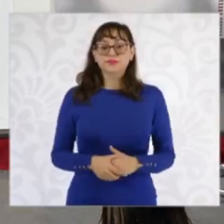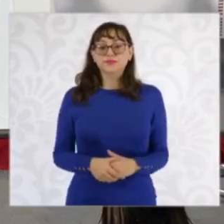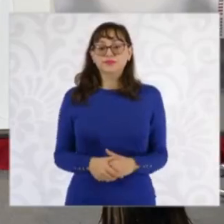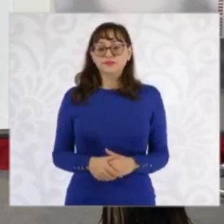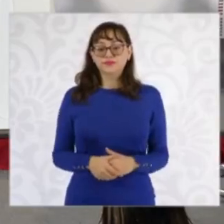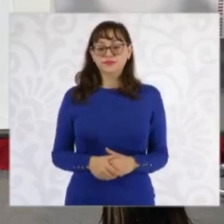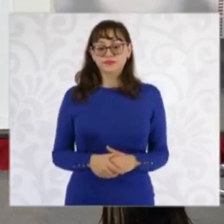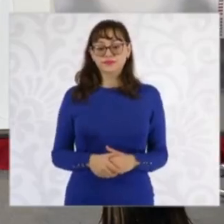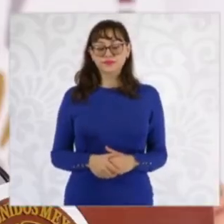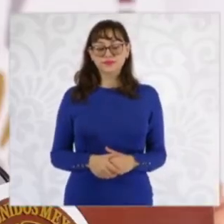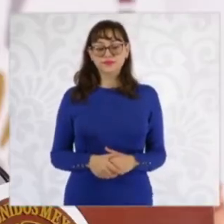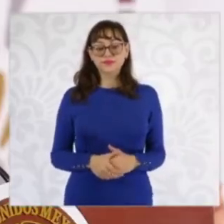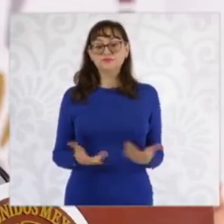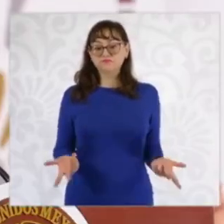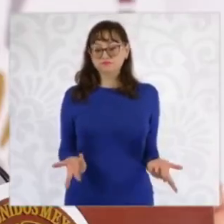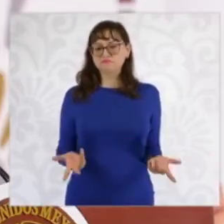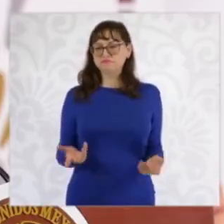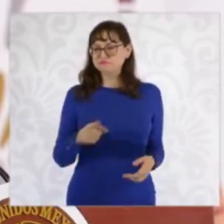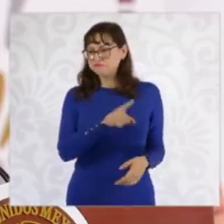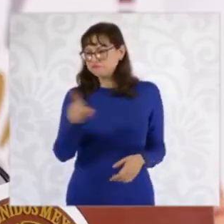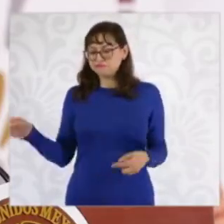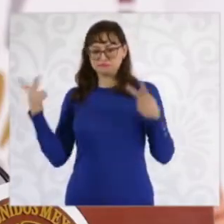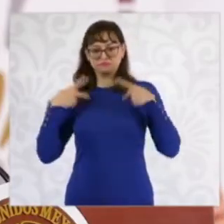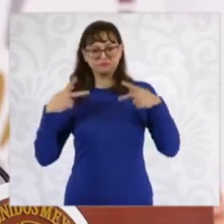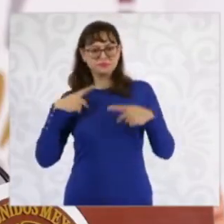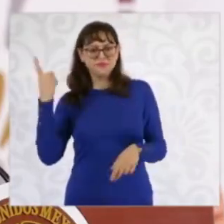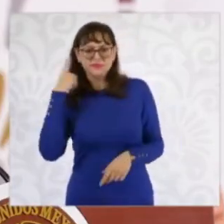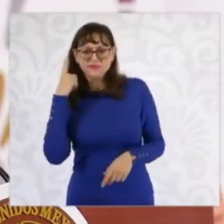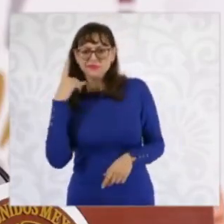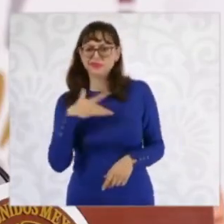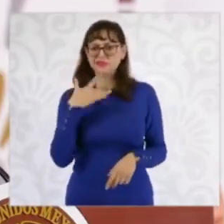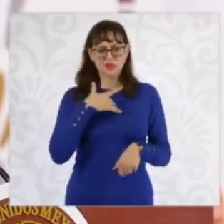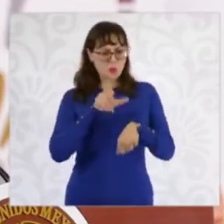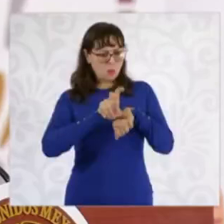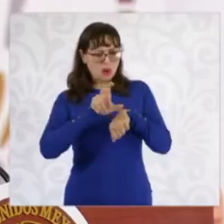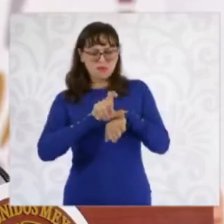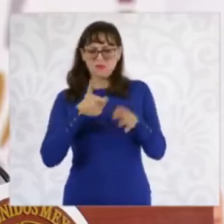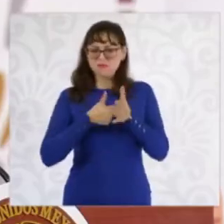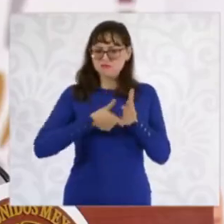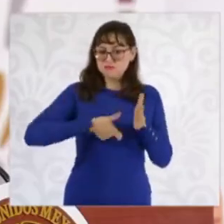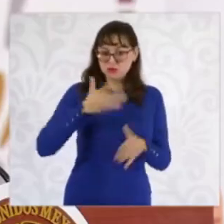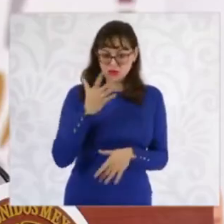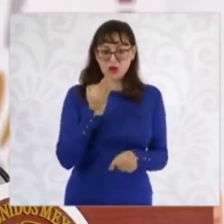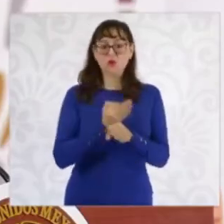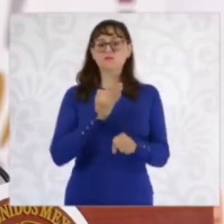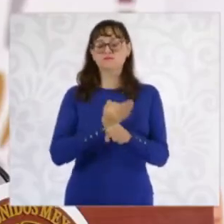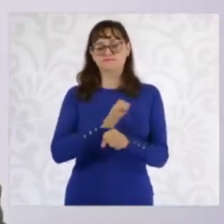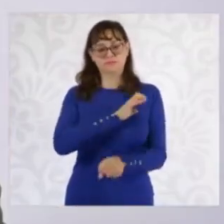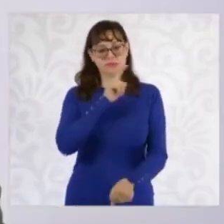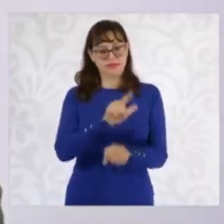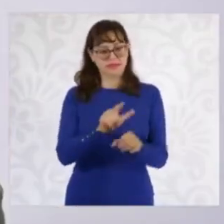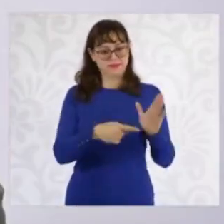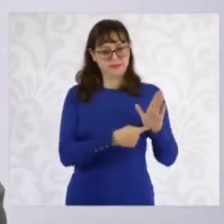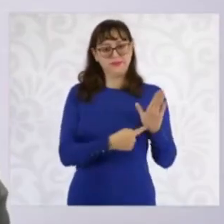Escuchando la preocupación reciente de muchas personas sobre el precio del huevo, presentamos este reporte especial. Tenemos